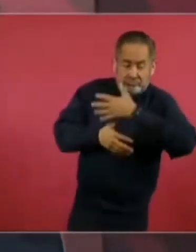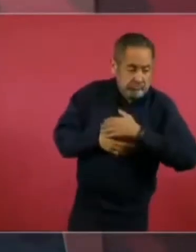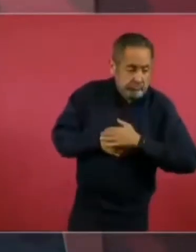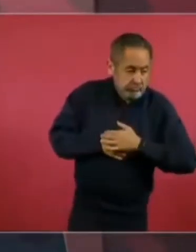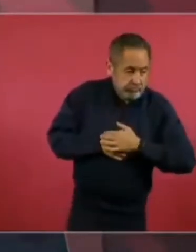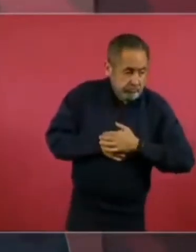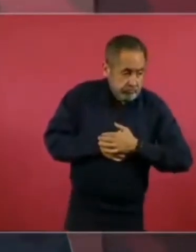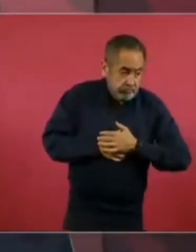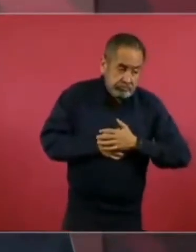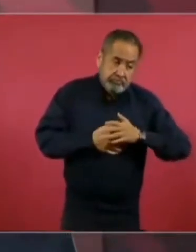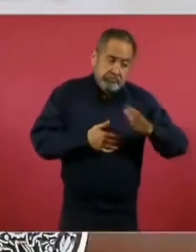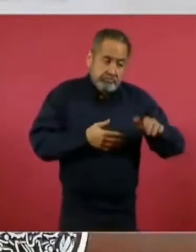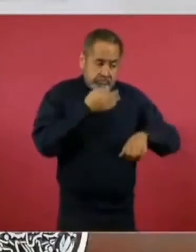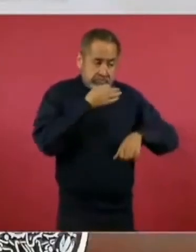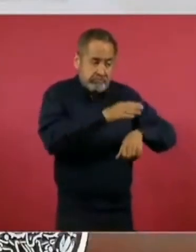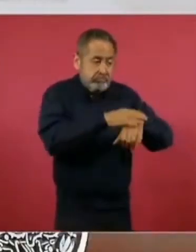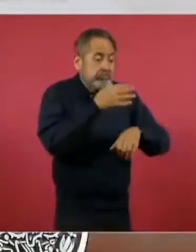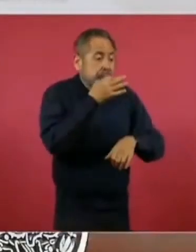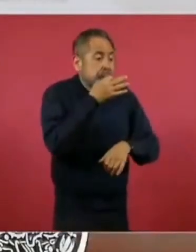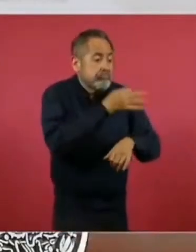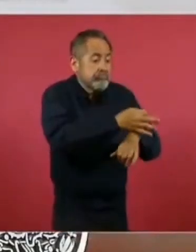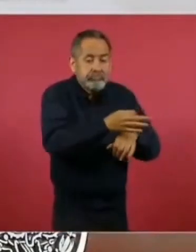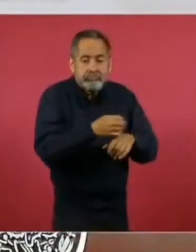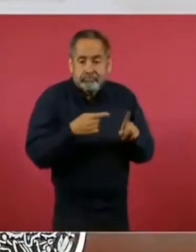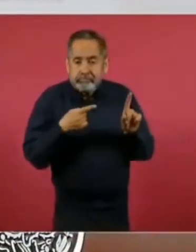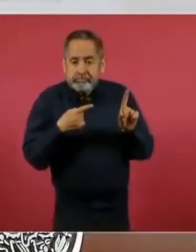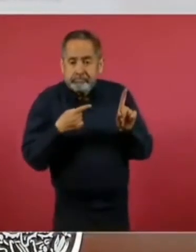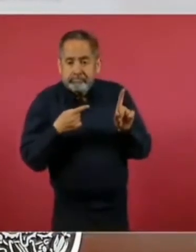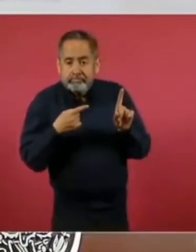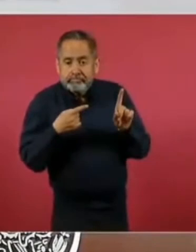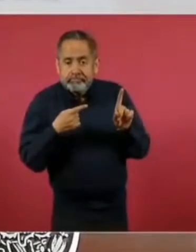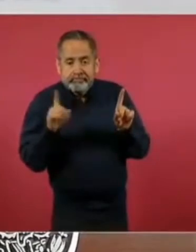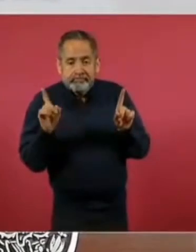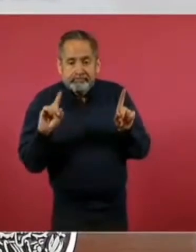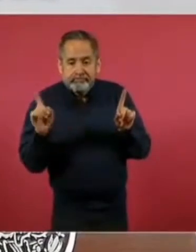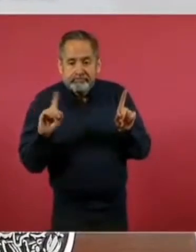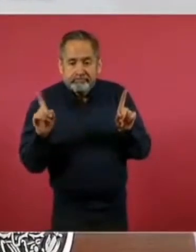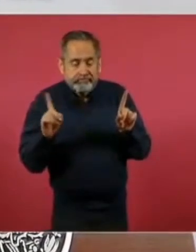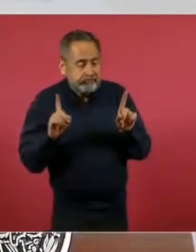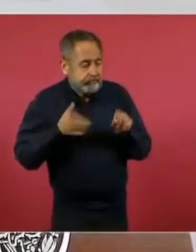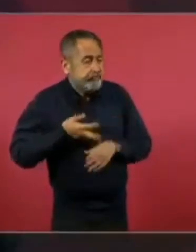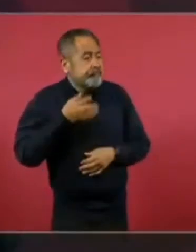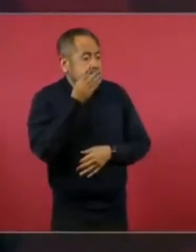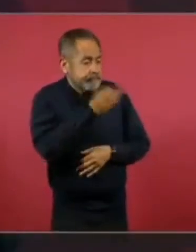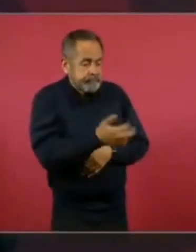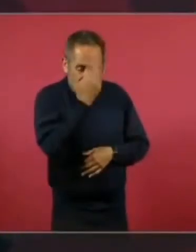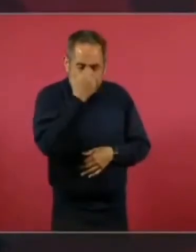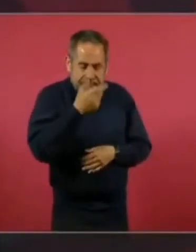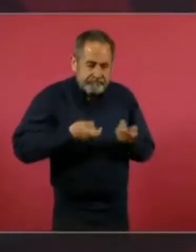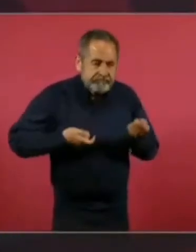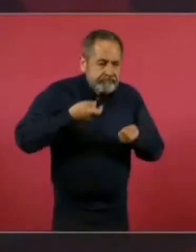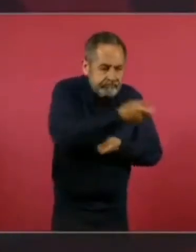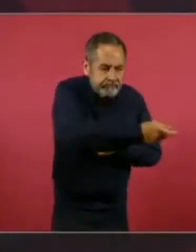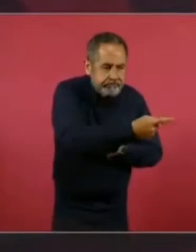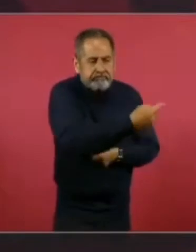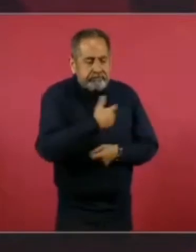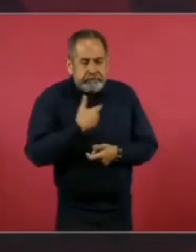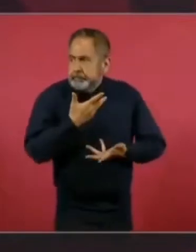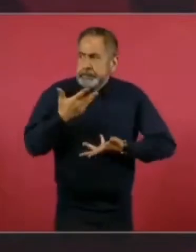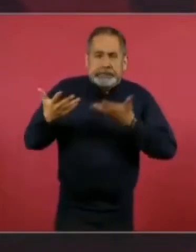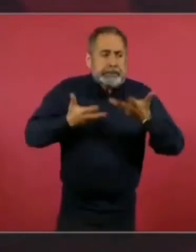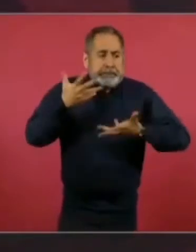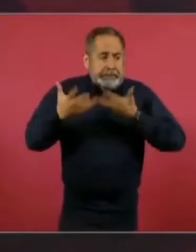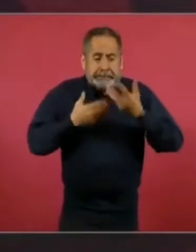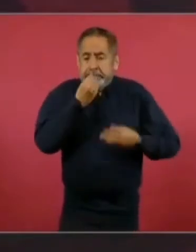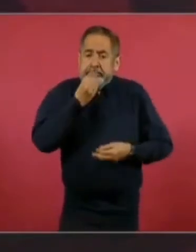lo que diga mi dedito no vamos a aceptar, chantajes de nadie,